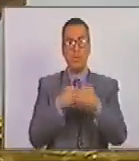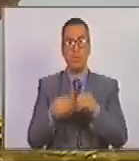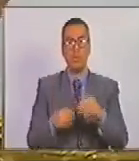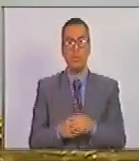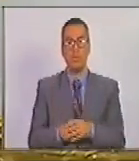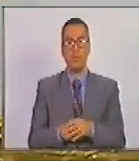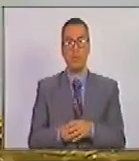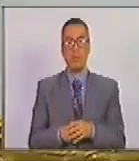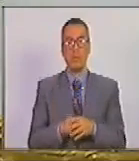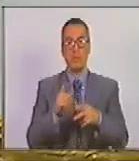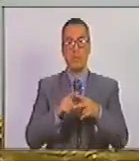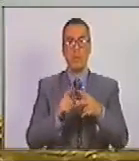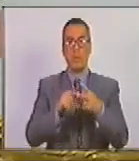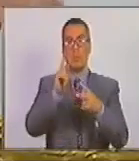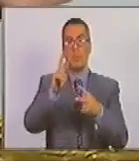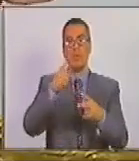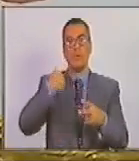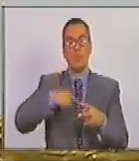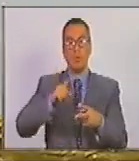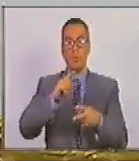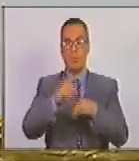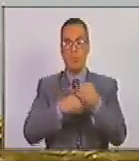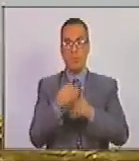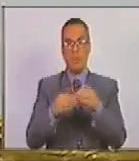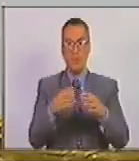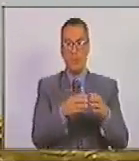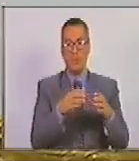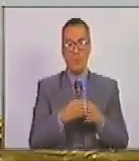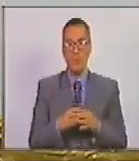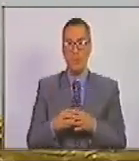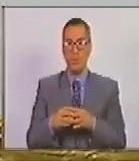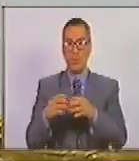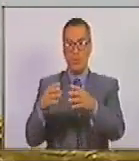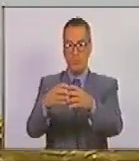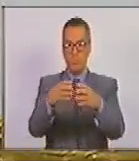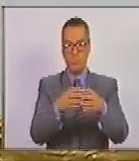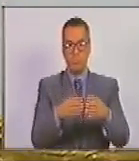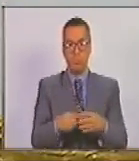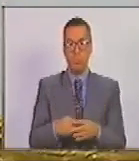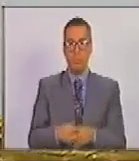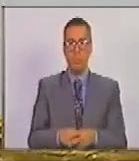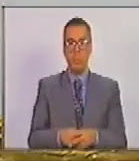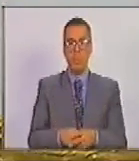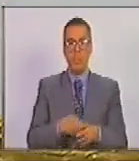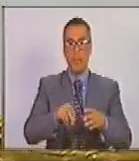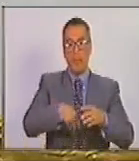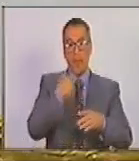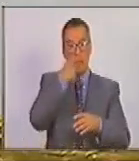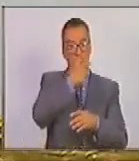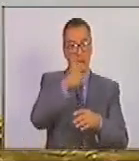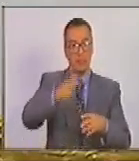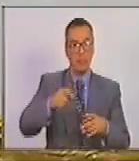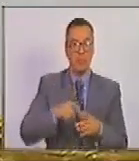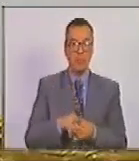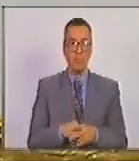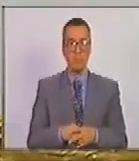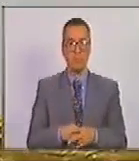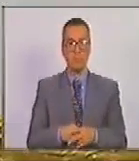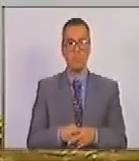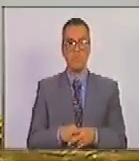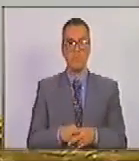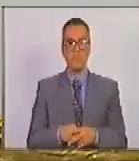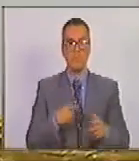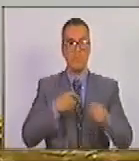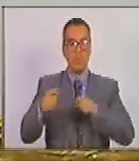en segundo lugar queremos proponer presidente un conjunto de foros con el poder popular con